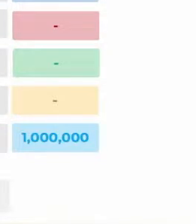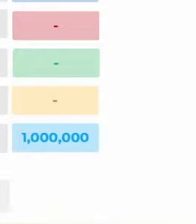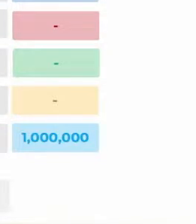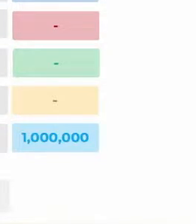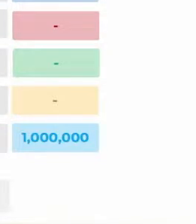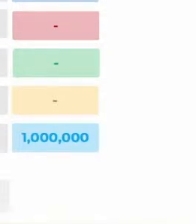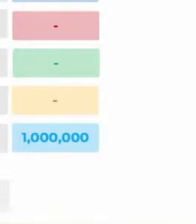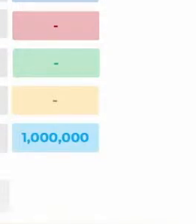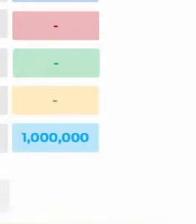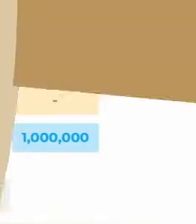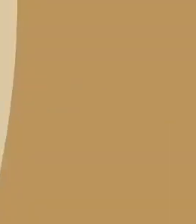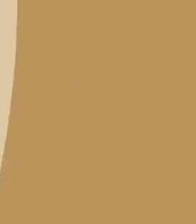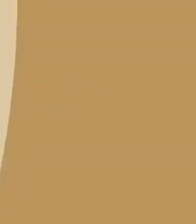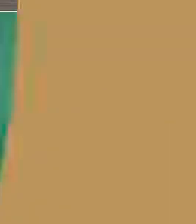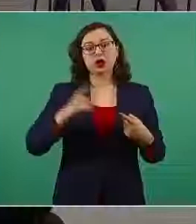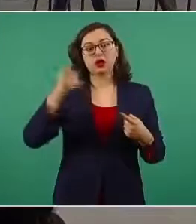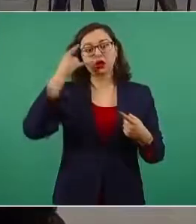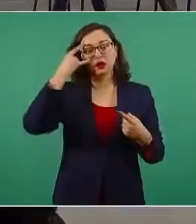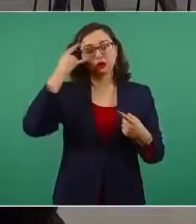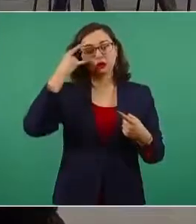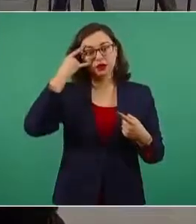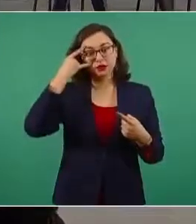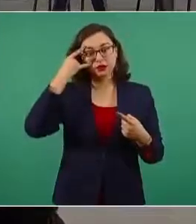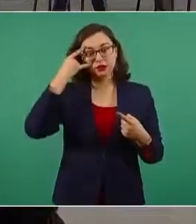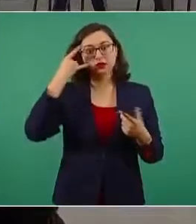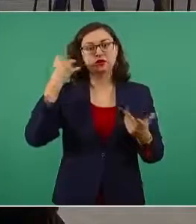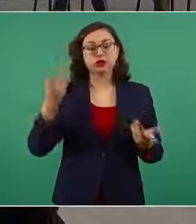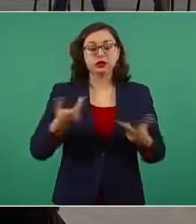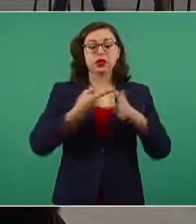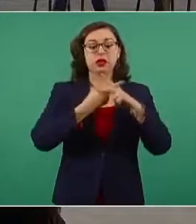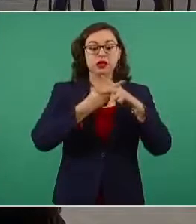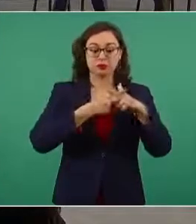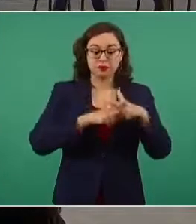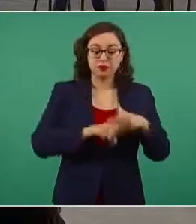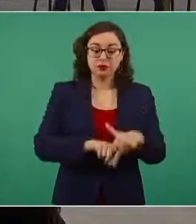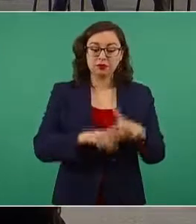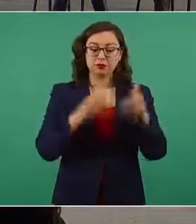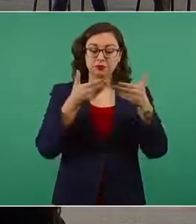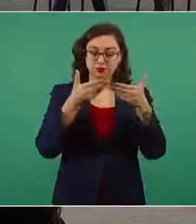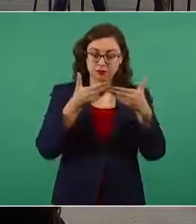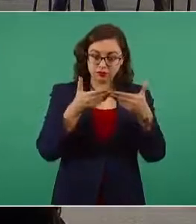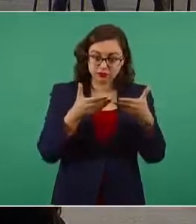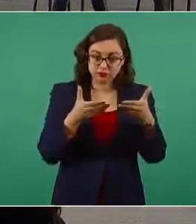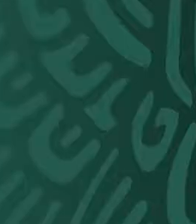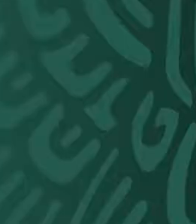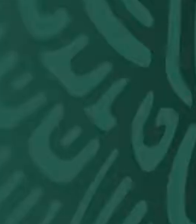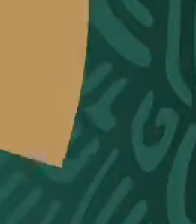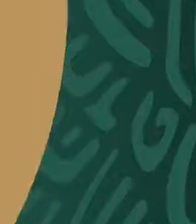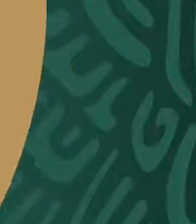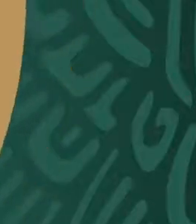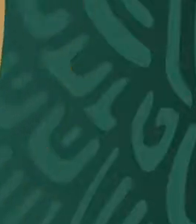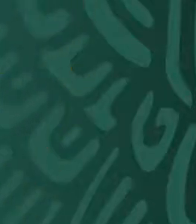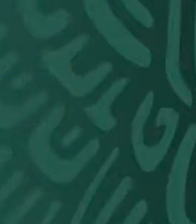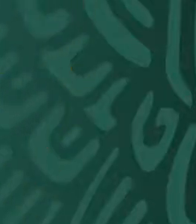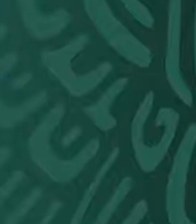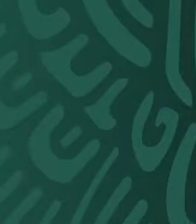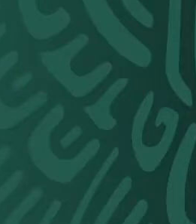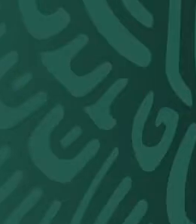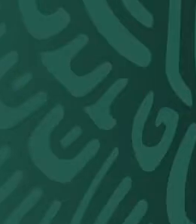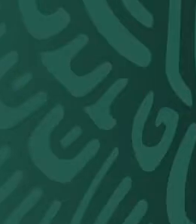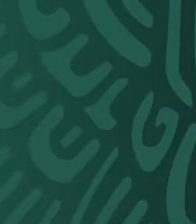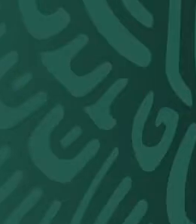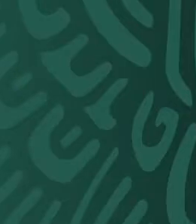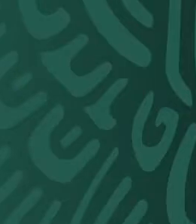990. La secretaria de Educación Pública, Delfina Gómez, informó de los estados que regresarán a clases